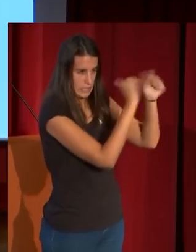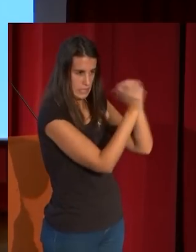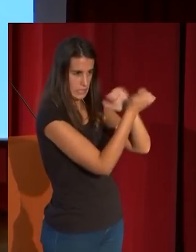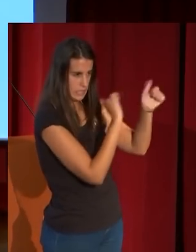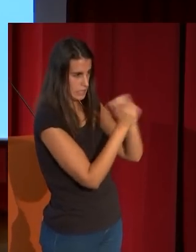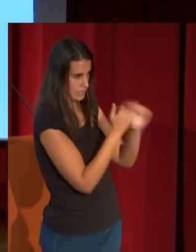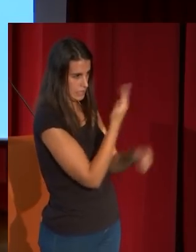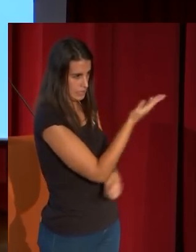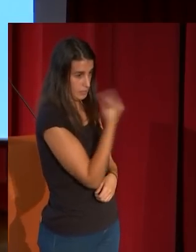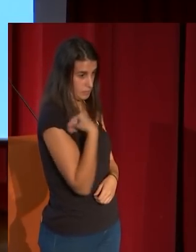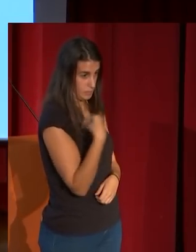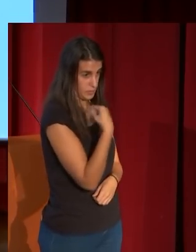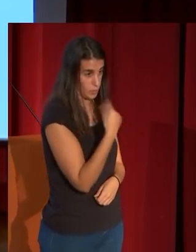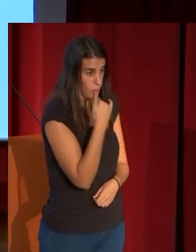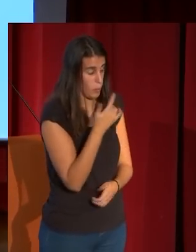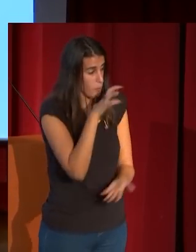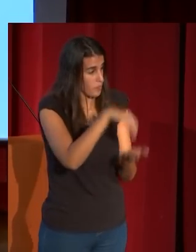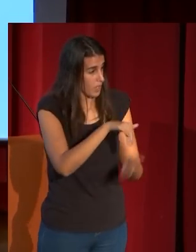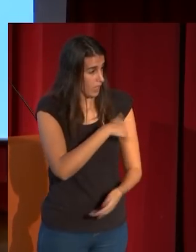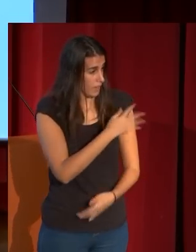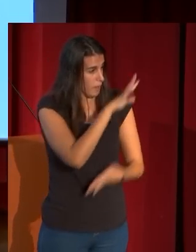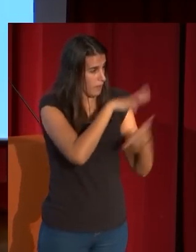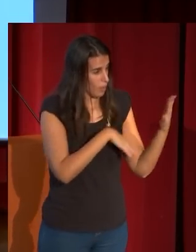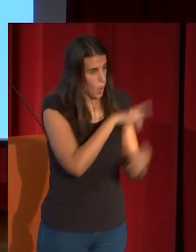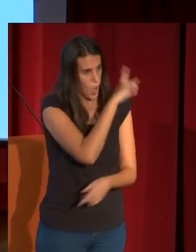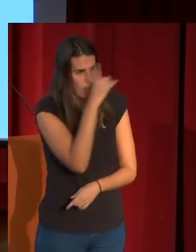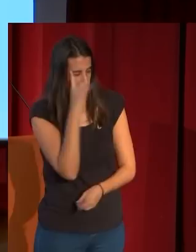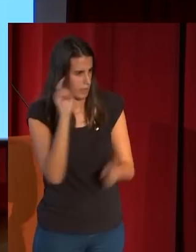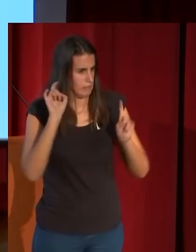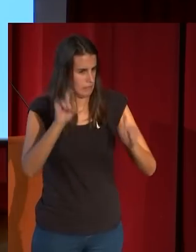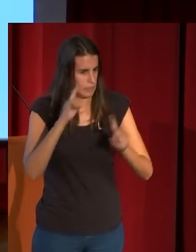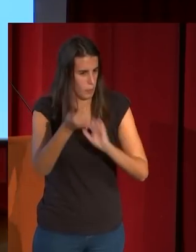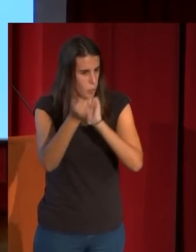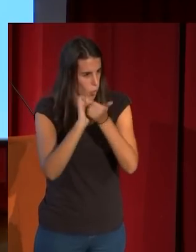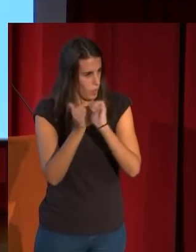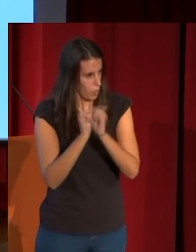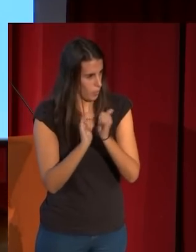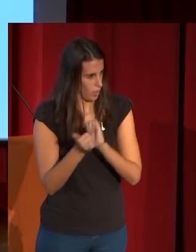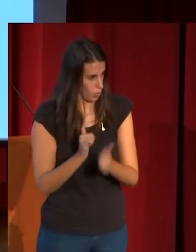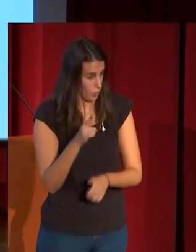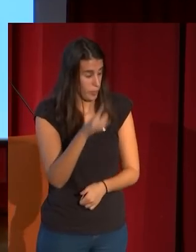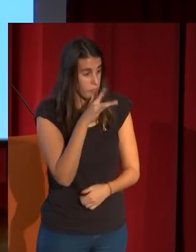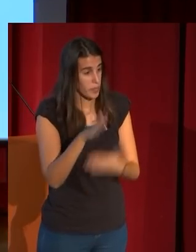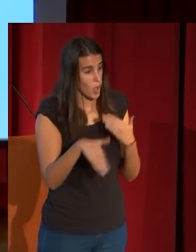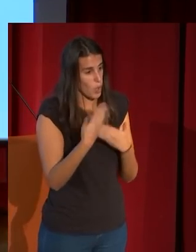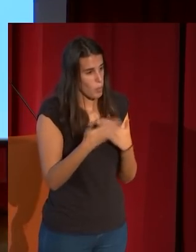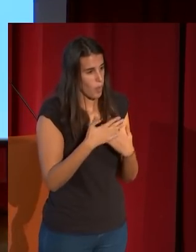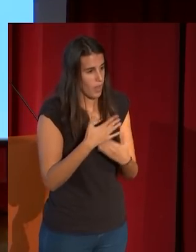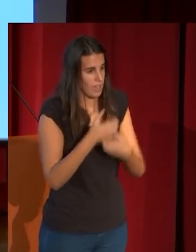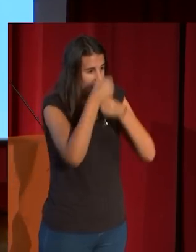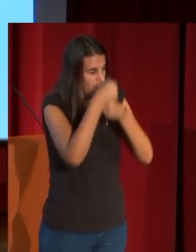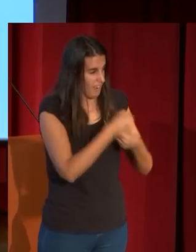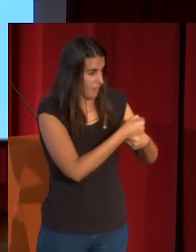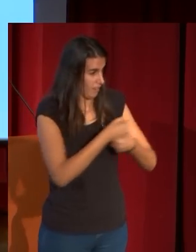venían de centros de formación, como eran Barcelona y Madrid, en donde todavía estaba presente la moda de los nazarenos, de